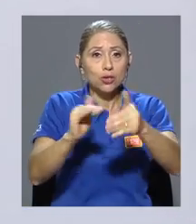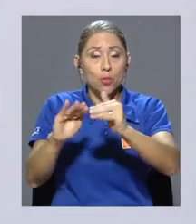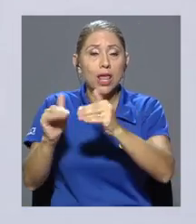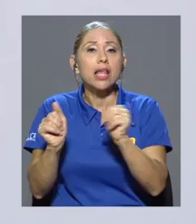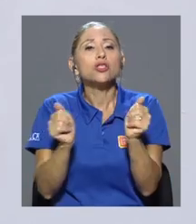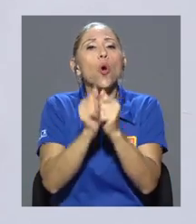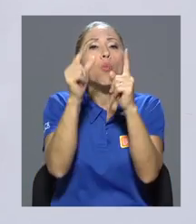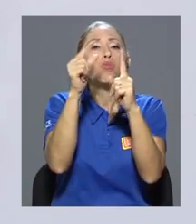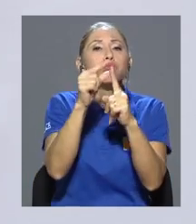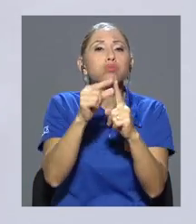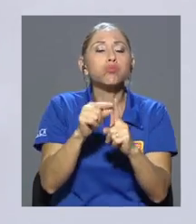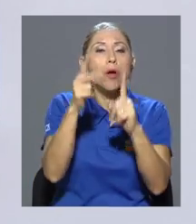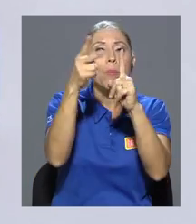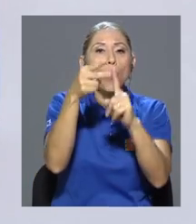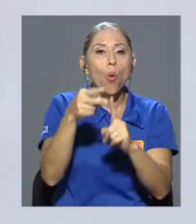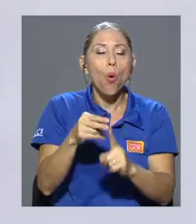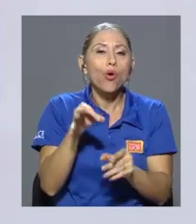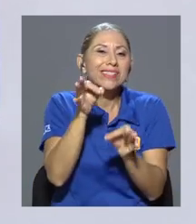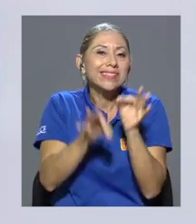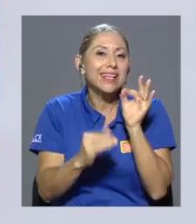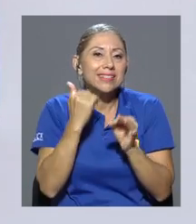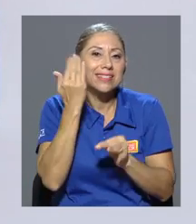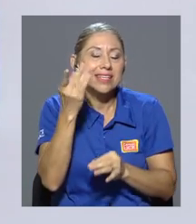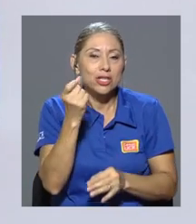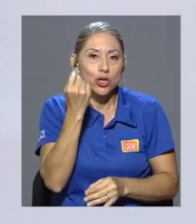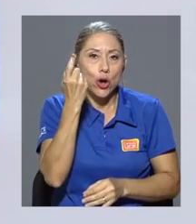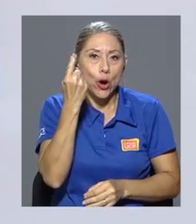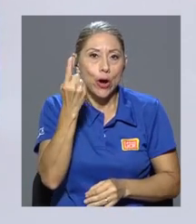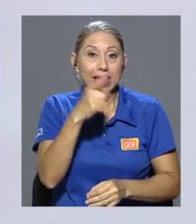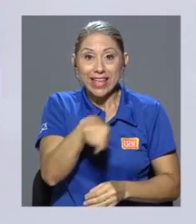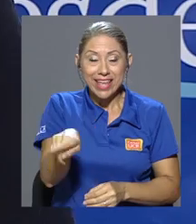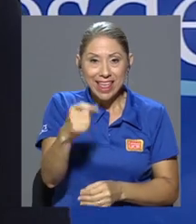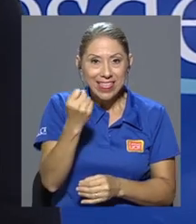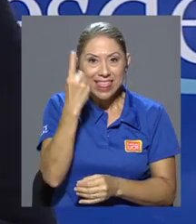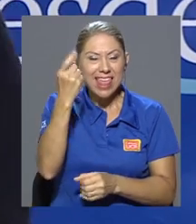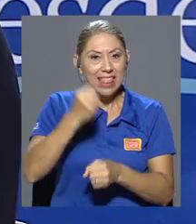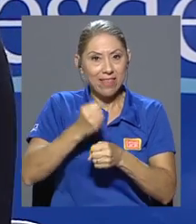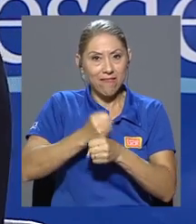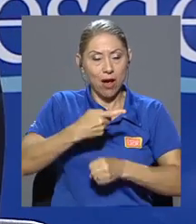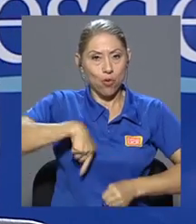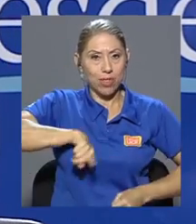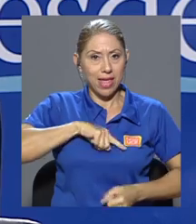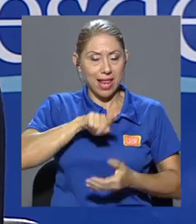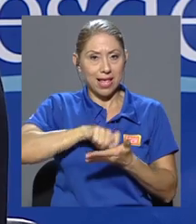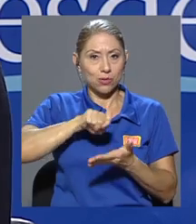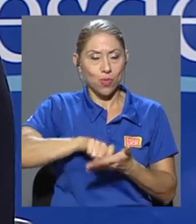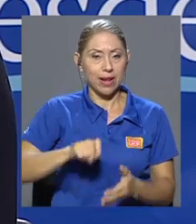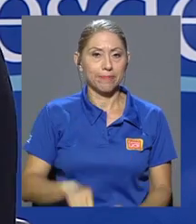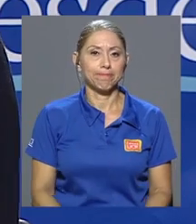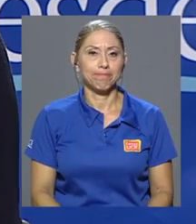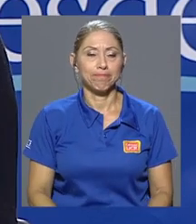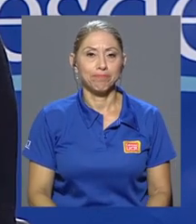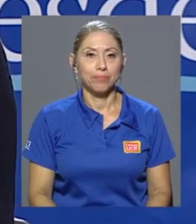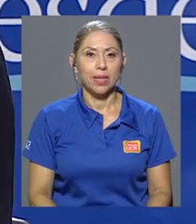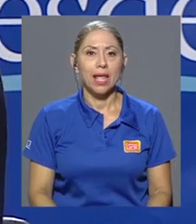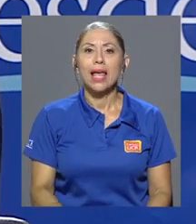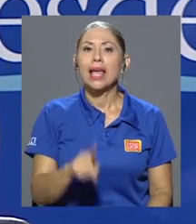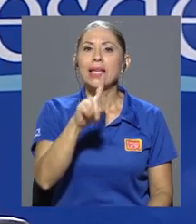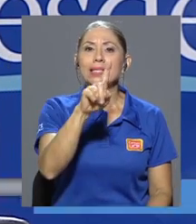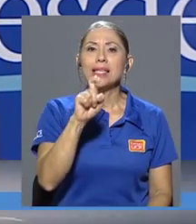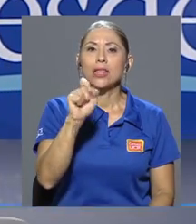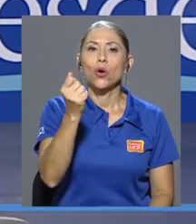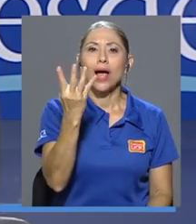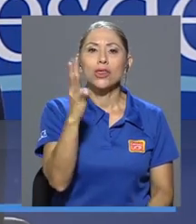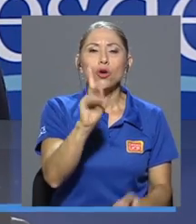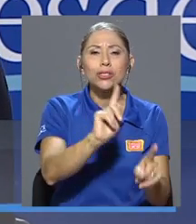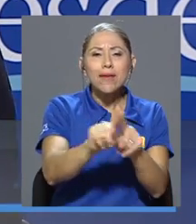lenguaje sencillo y que entiendan los aportes de la escuela. Tenemos 114